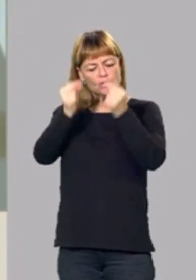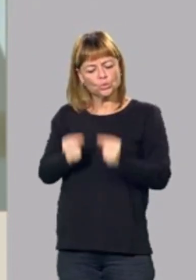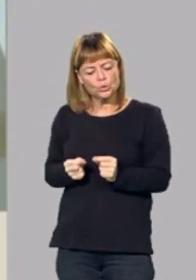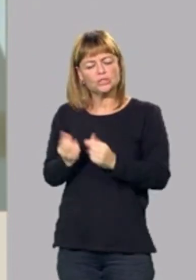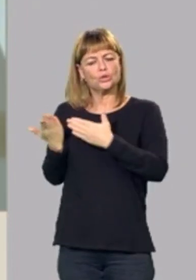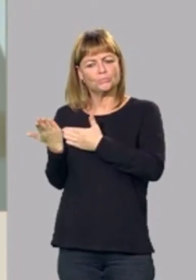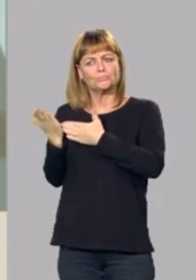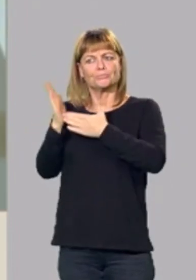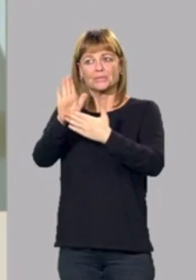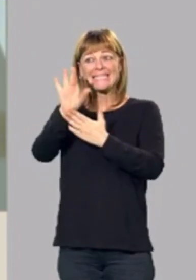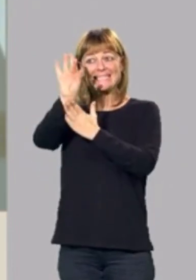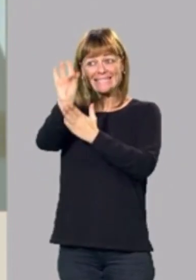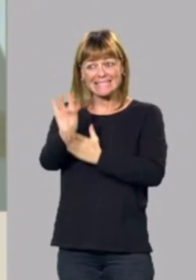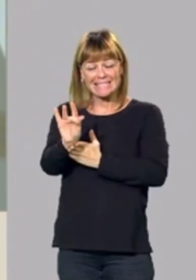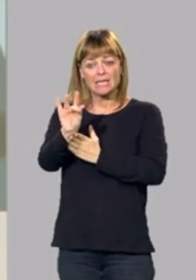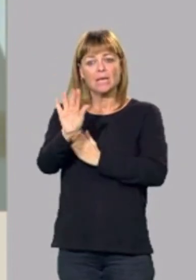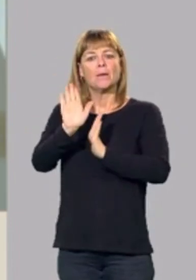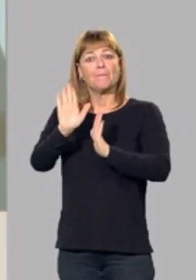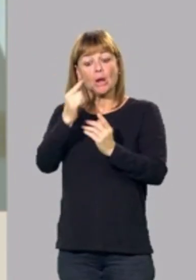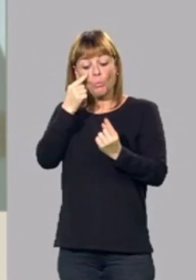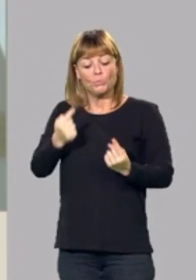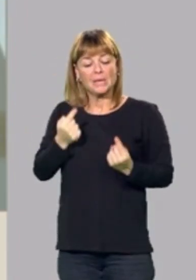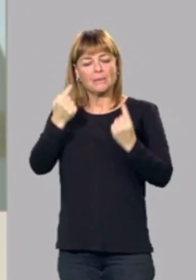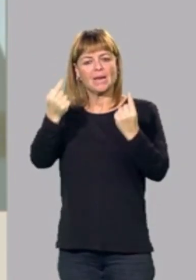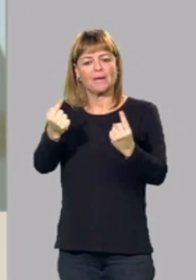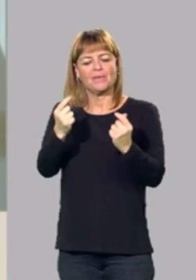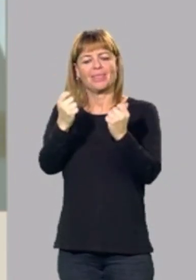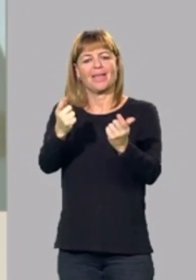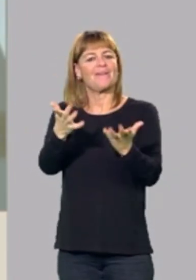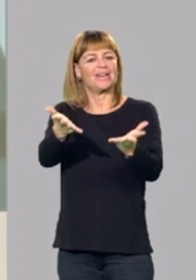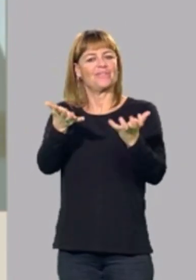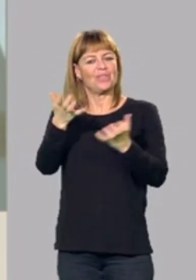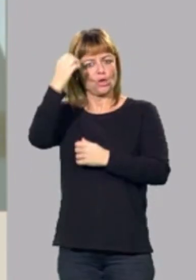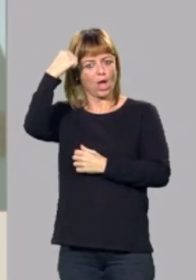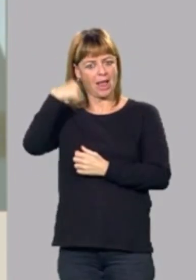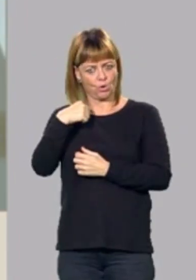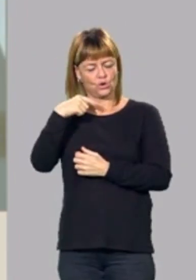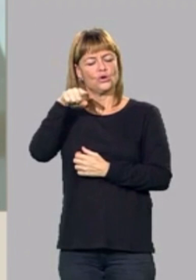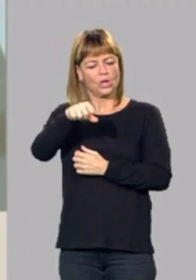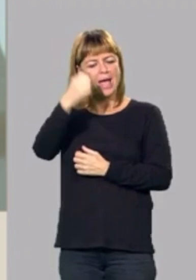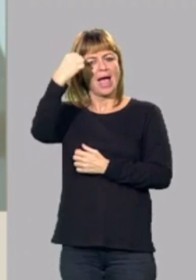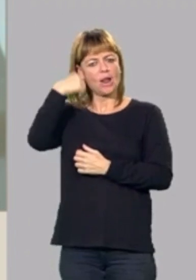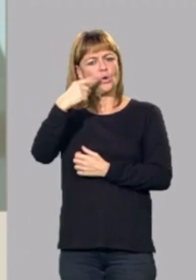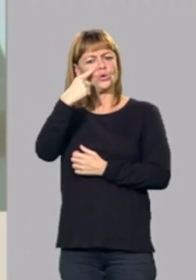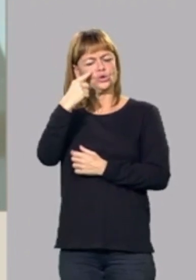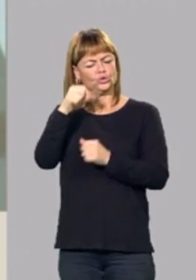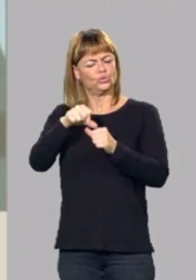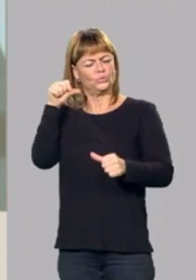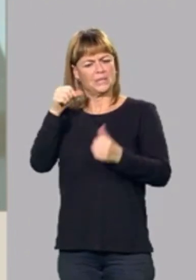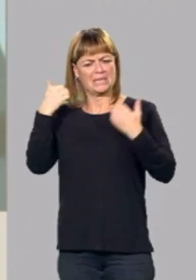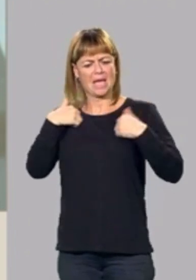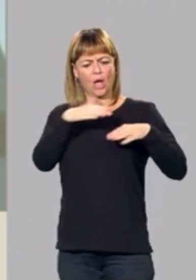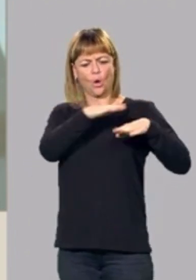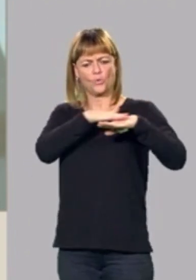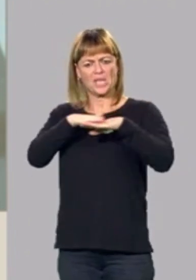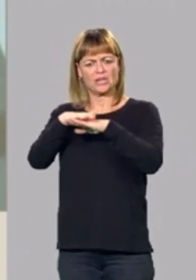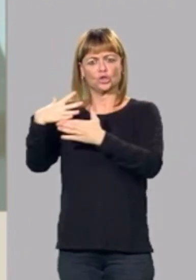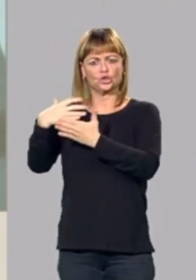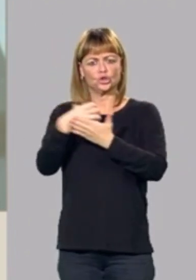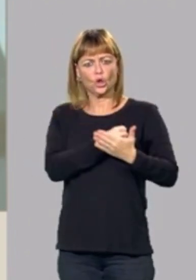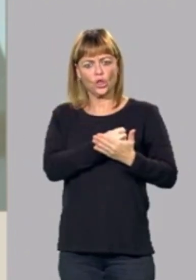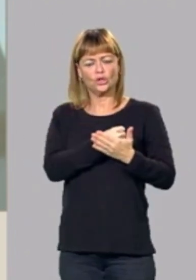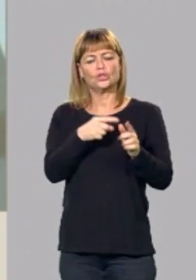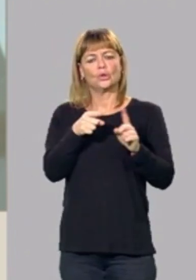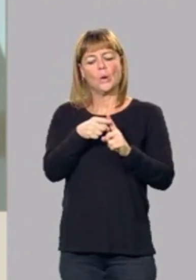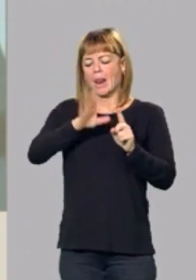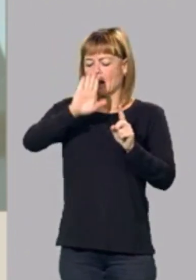y que esos presupuestos por primera vez beneficien a Aragón, un Aragón que está acostumbrado a que con todos los gobiernos se queda la cola